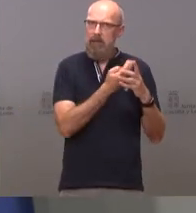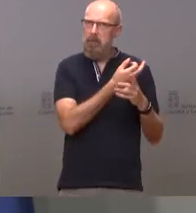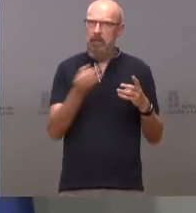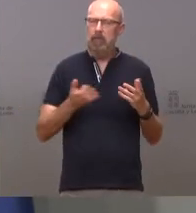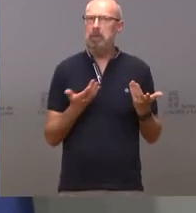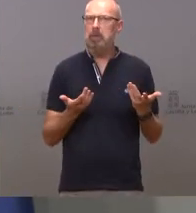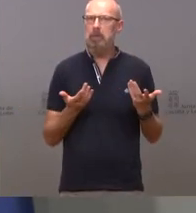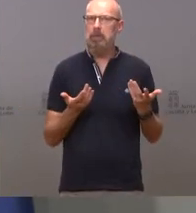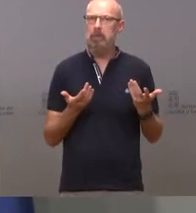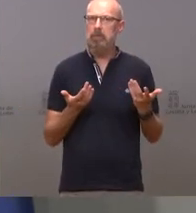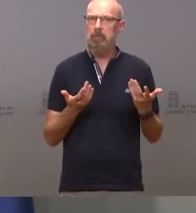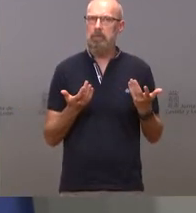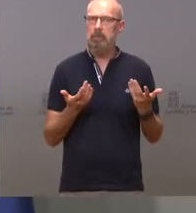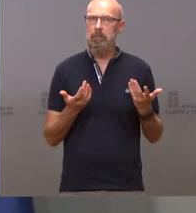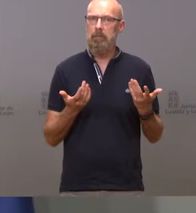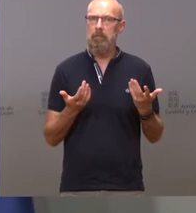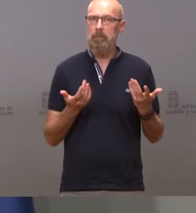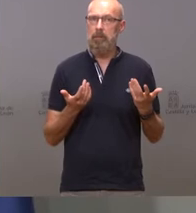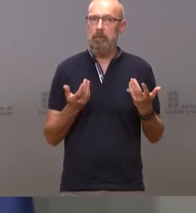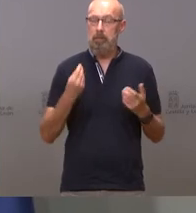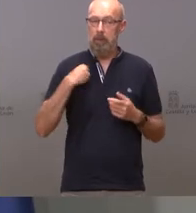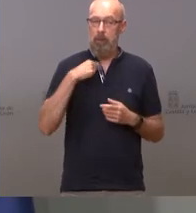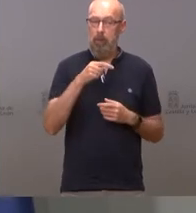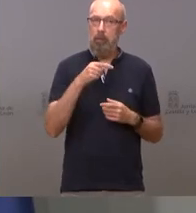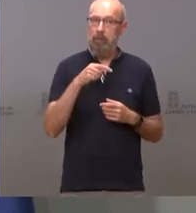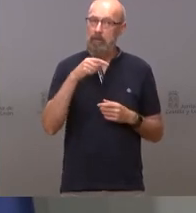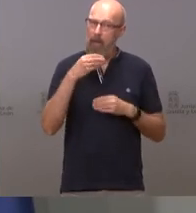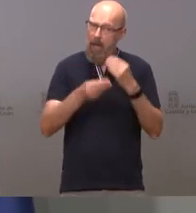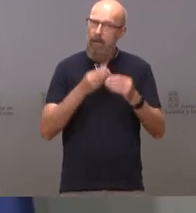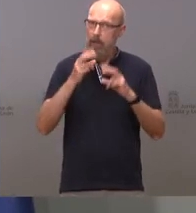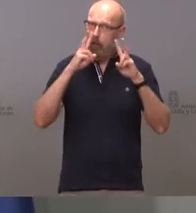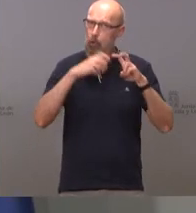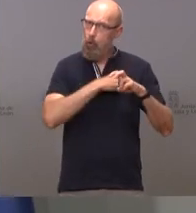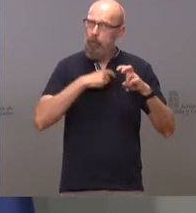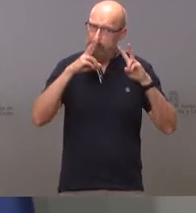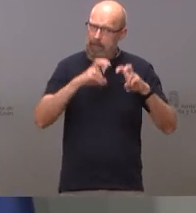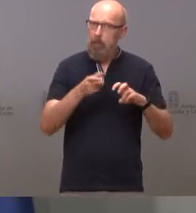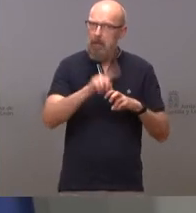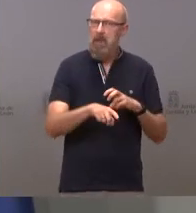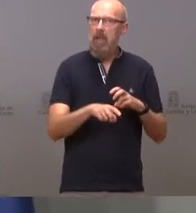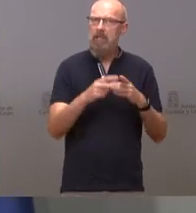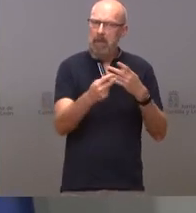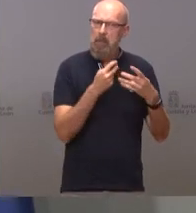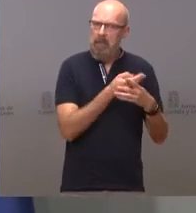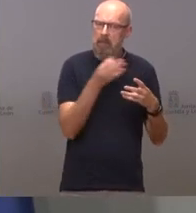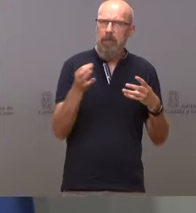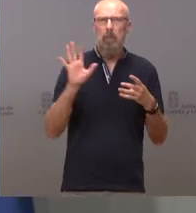sorprendentemente la comunidad más transparente que es donde se va a hacer una comisión de investigación pero esto permítame